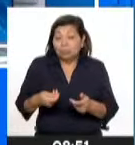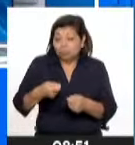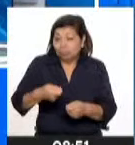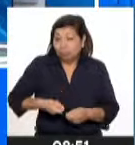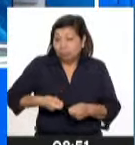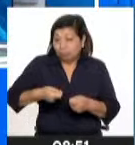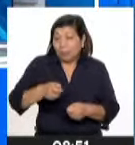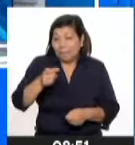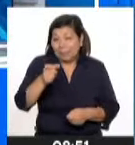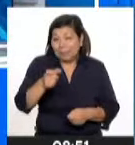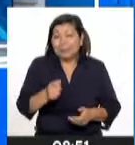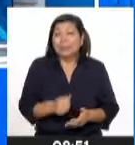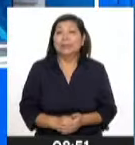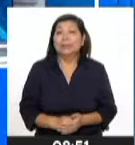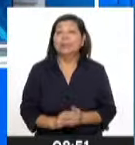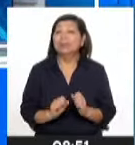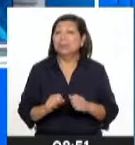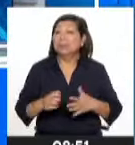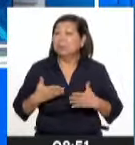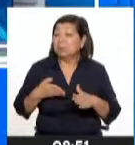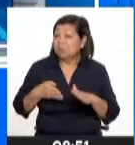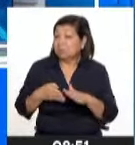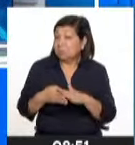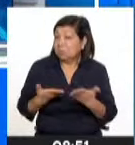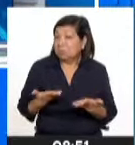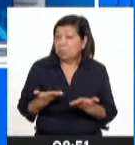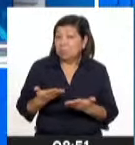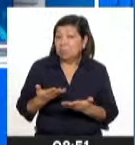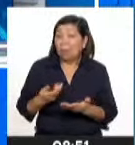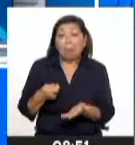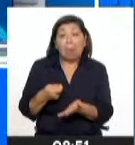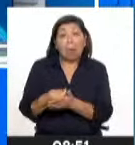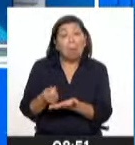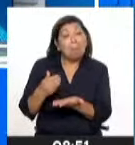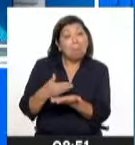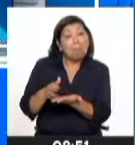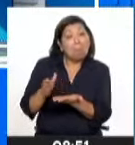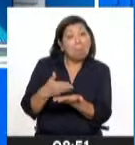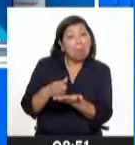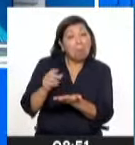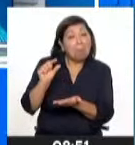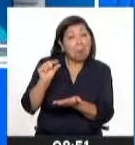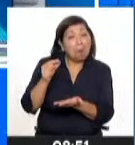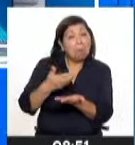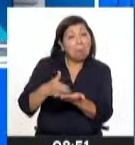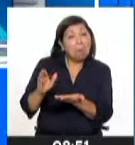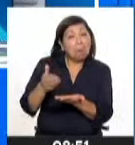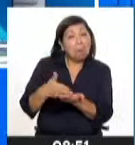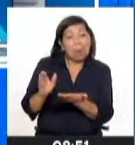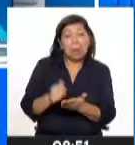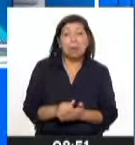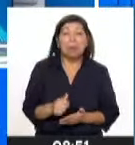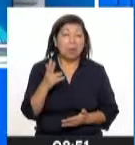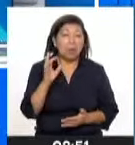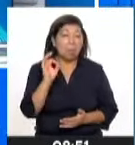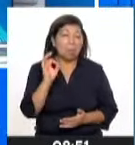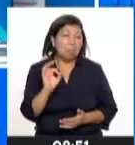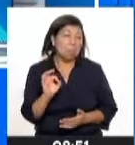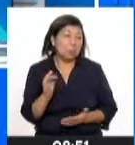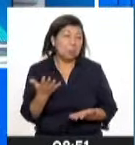medianos agricultores, quienes van a poder acceder a una línea de crédito con una tasa efectiva de 3